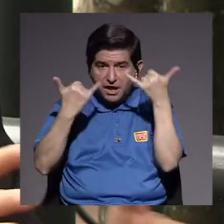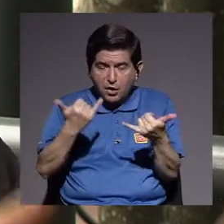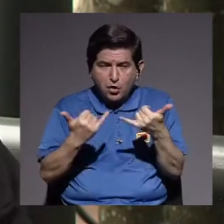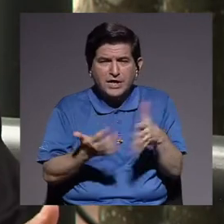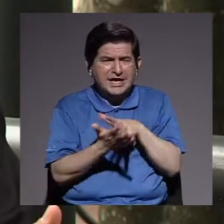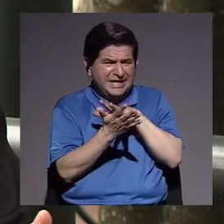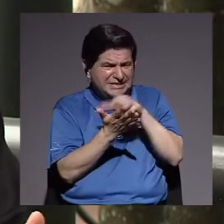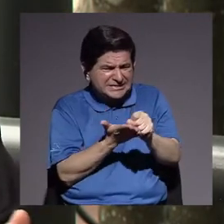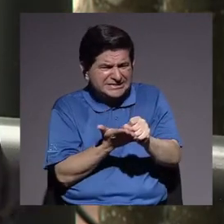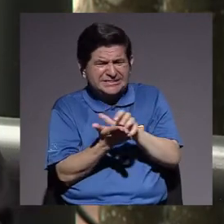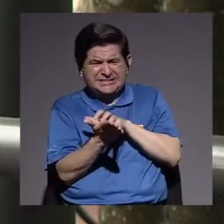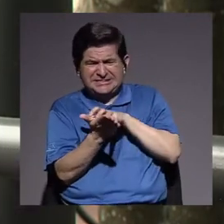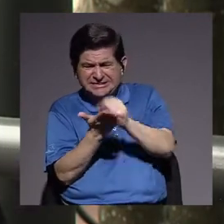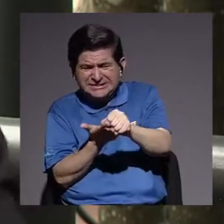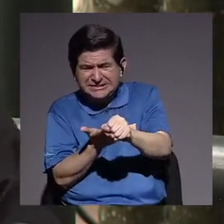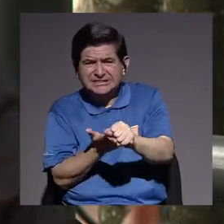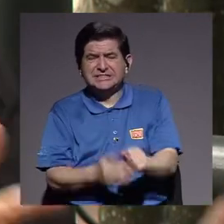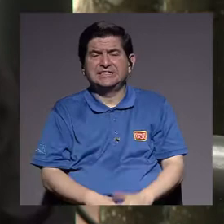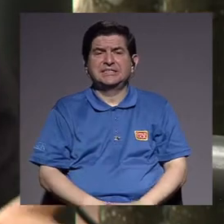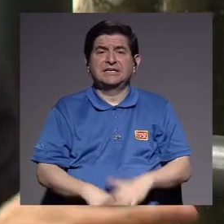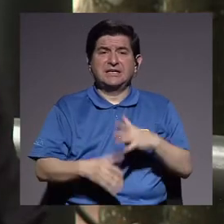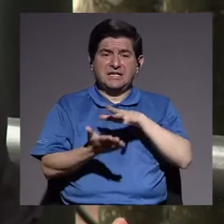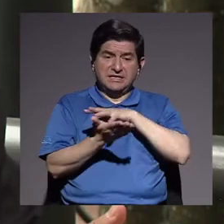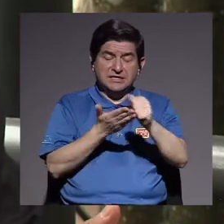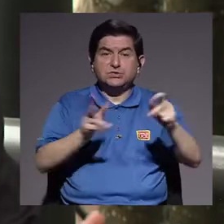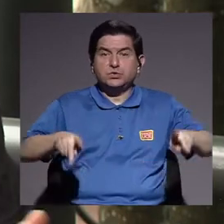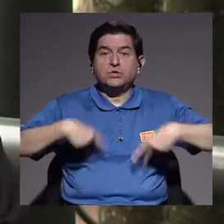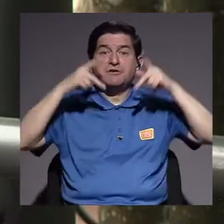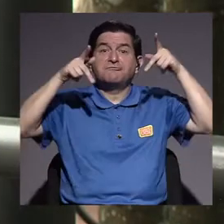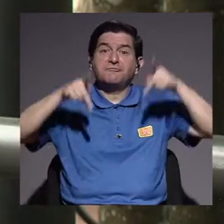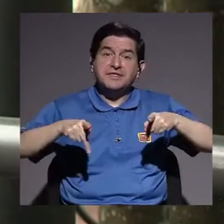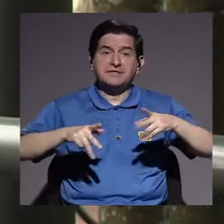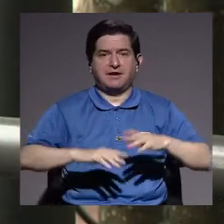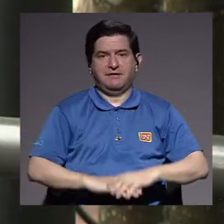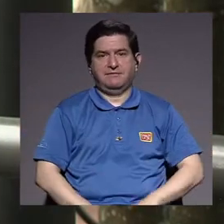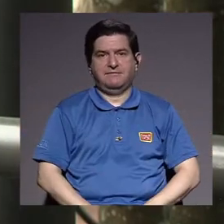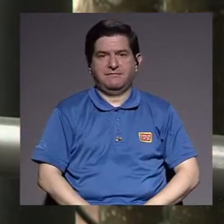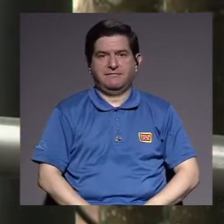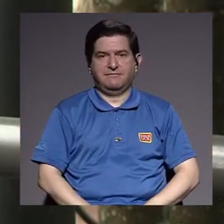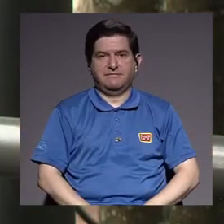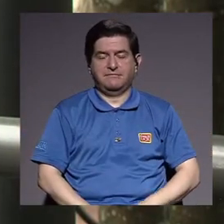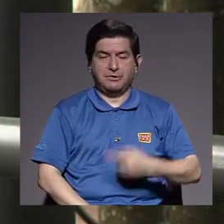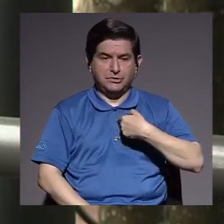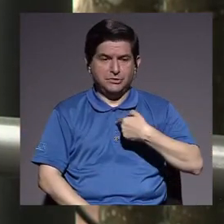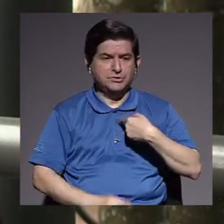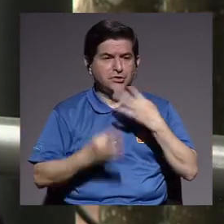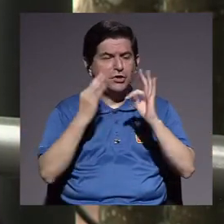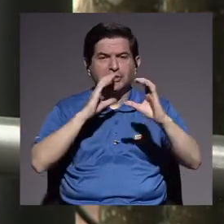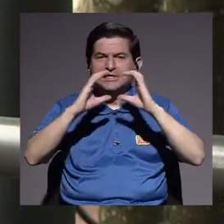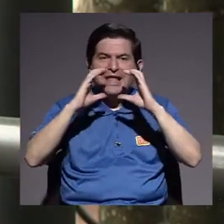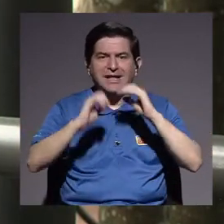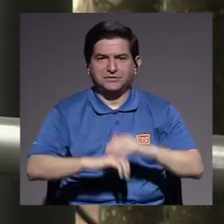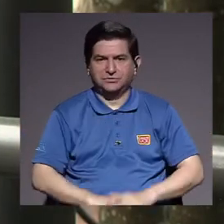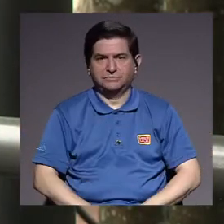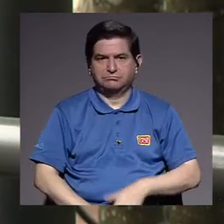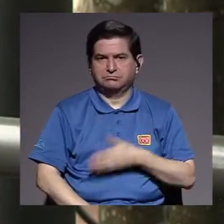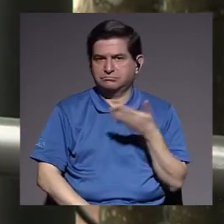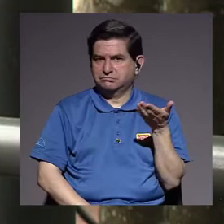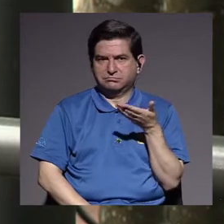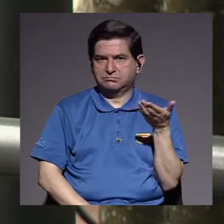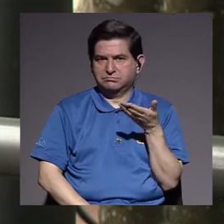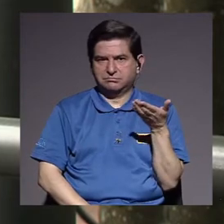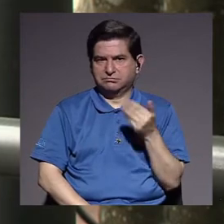es muy destructiva. Y en el límite destruye la vida de las personas. O lo que estamos tratando, lo que estoy tratando de comunicar es justamente